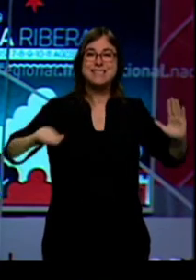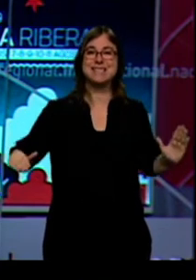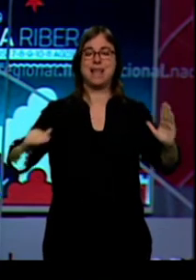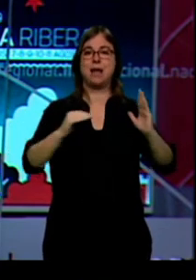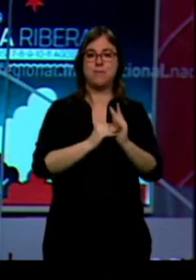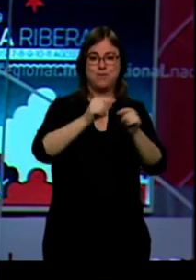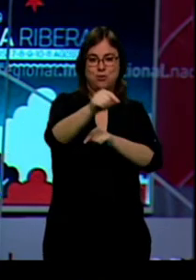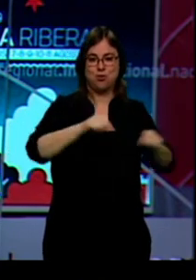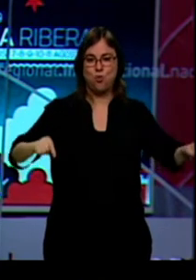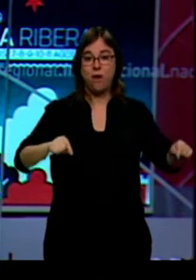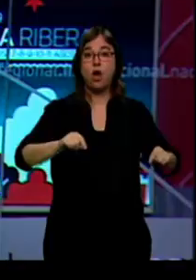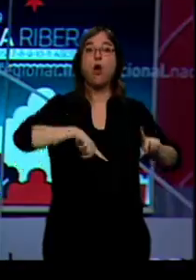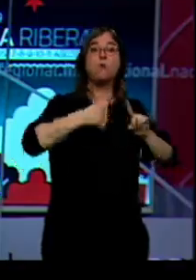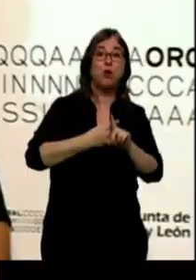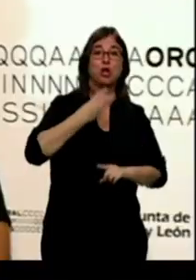venían ocupando.